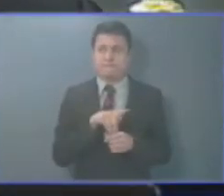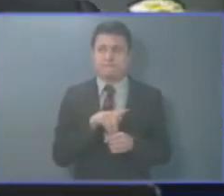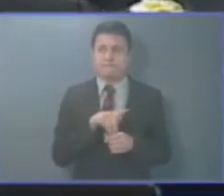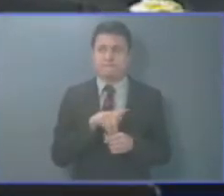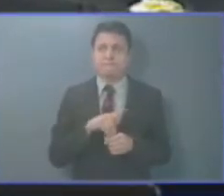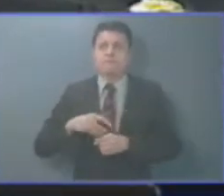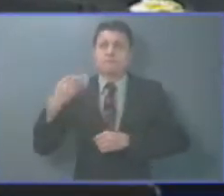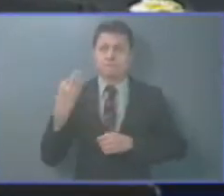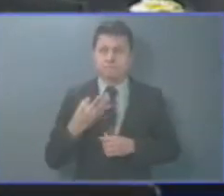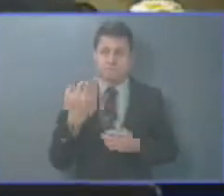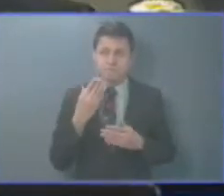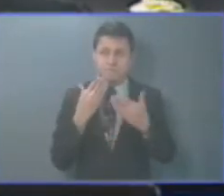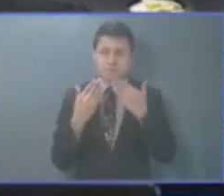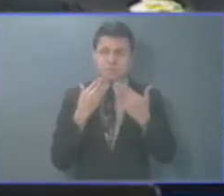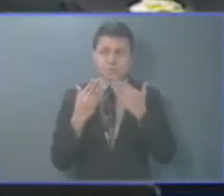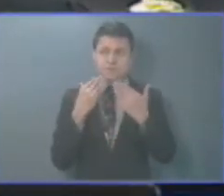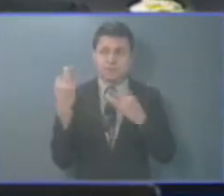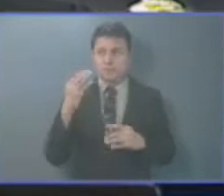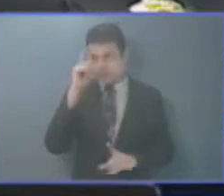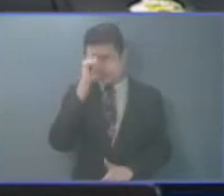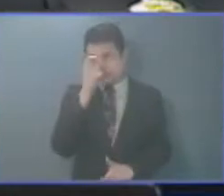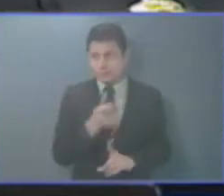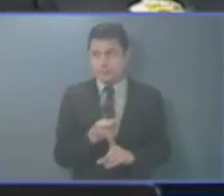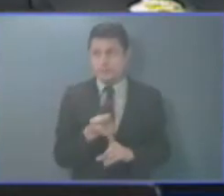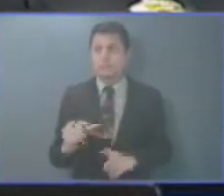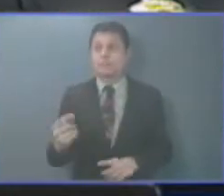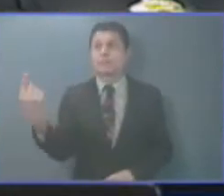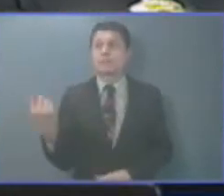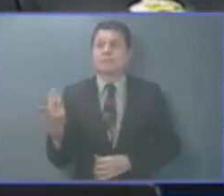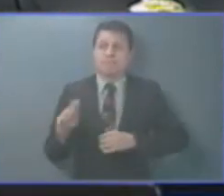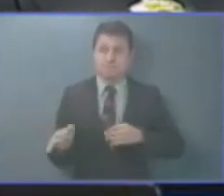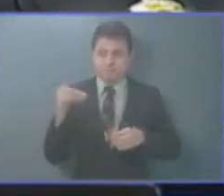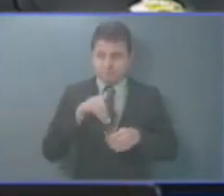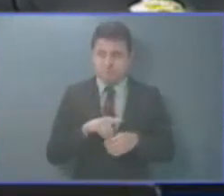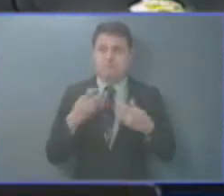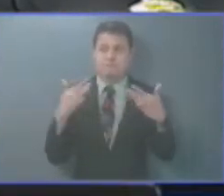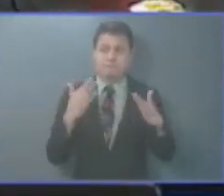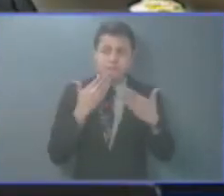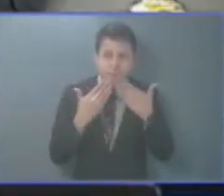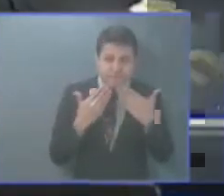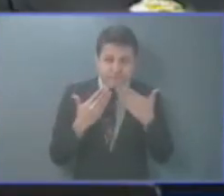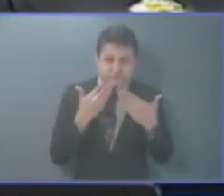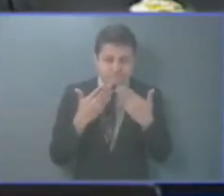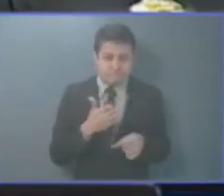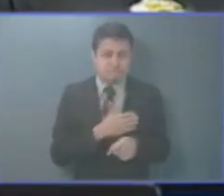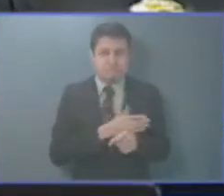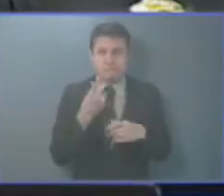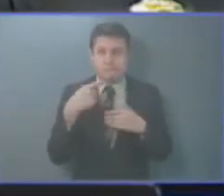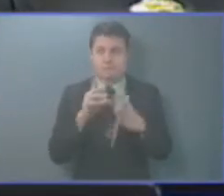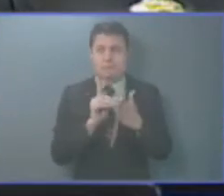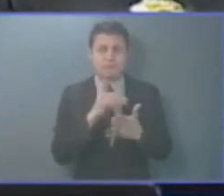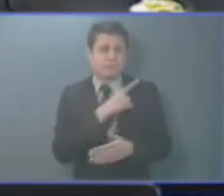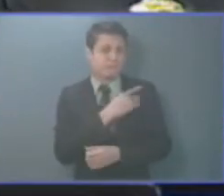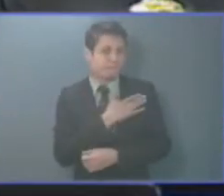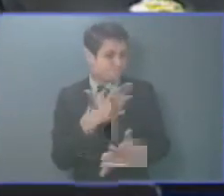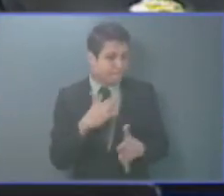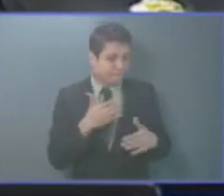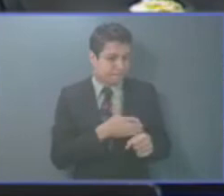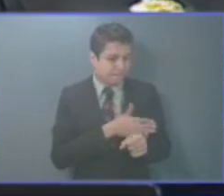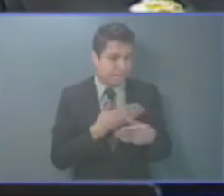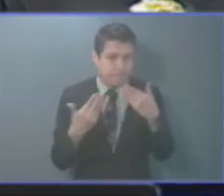tenemos en primer lugar que reconocer que las discapacidades, como muy bien nos ha explicado el diputado David Reyes,